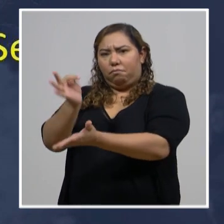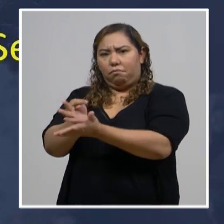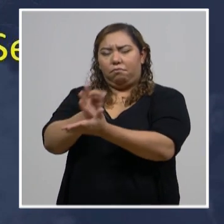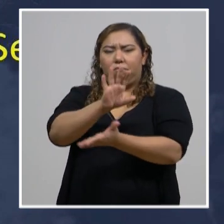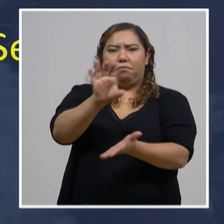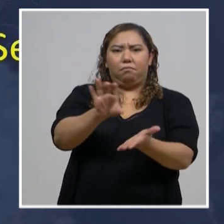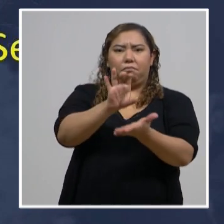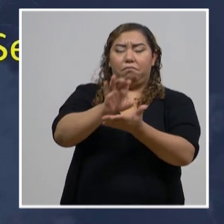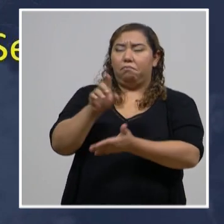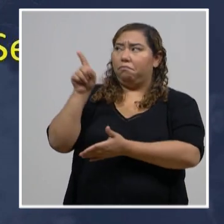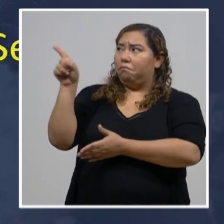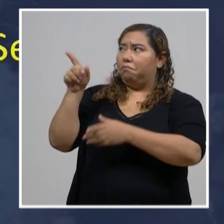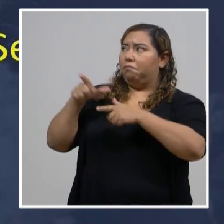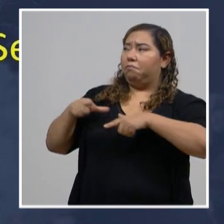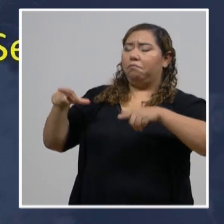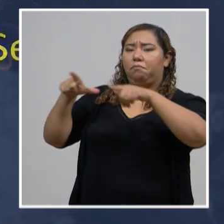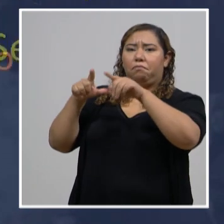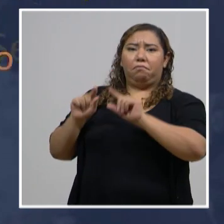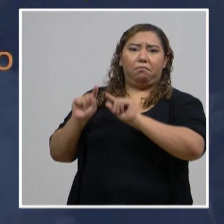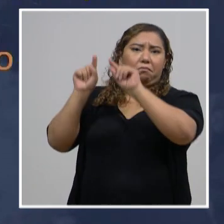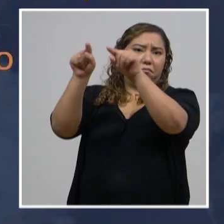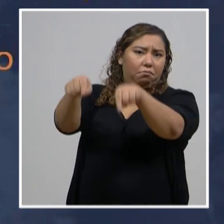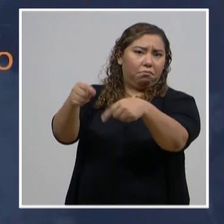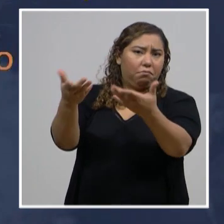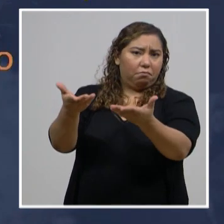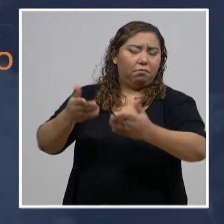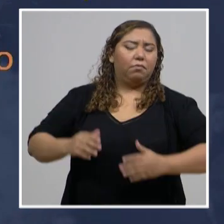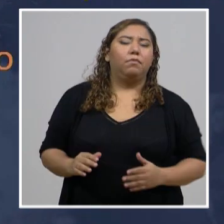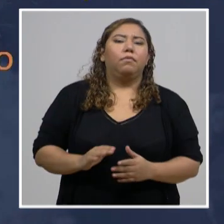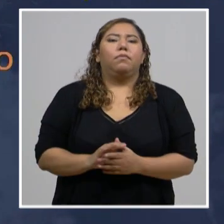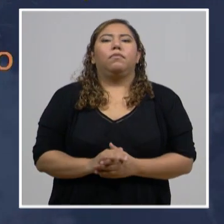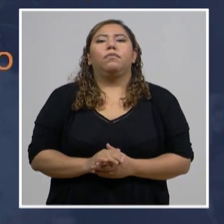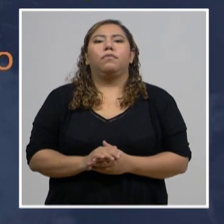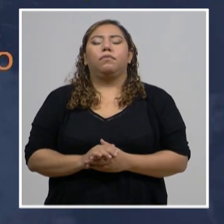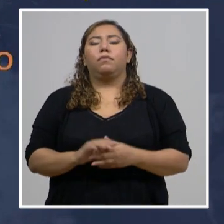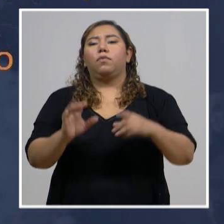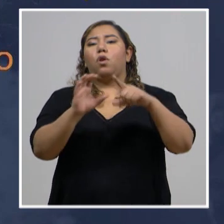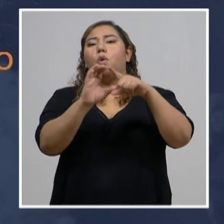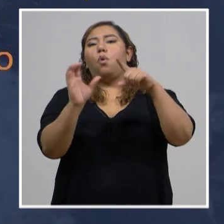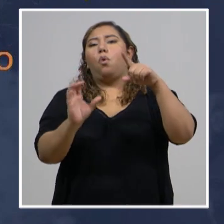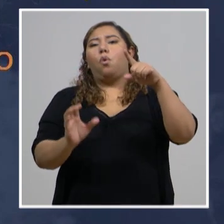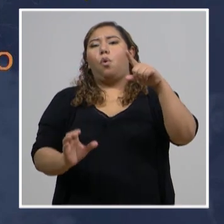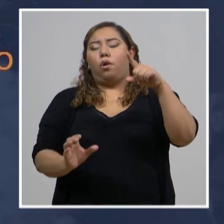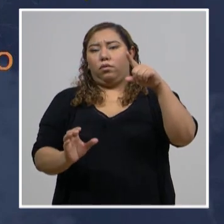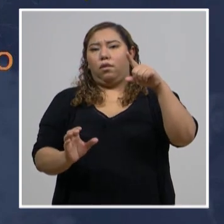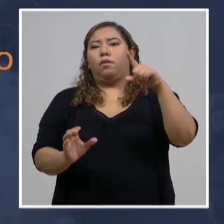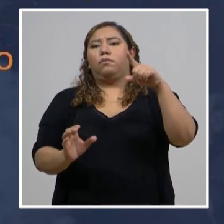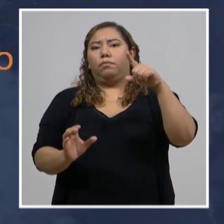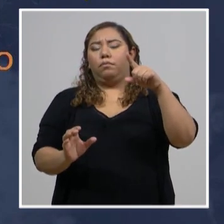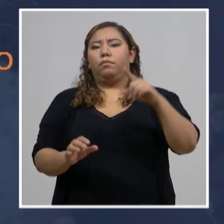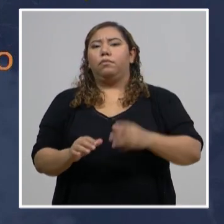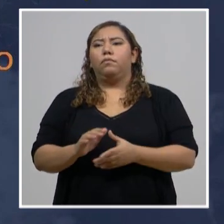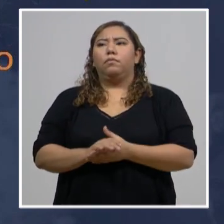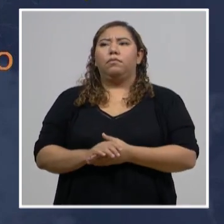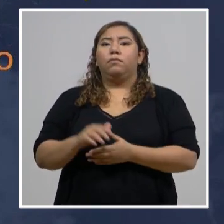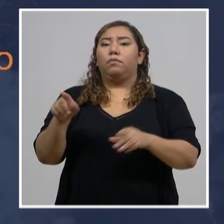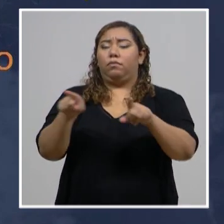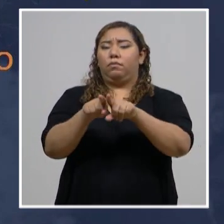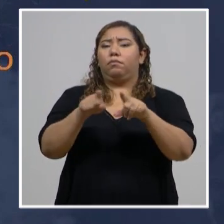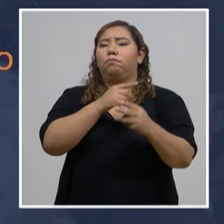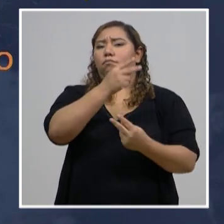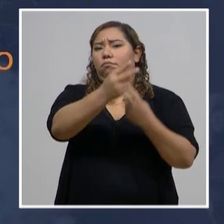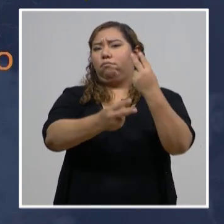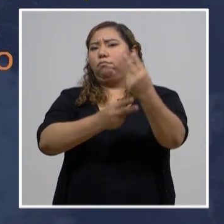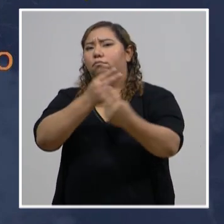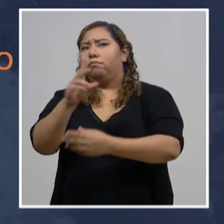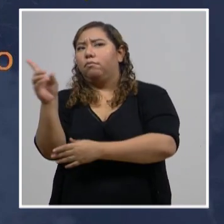23 de julio, en el Distrito Central. Y en el Departamento de Cortés, estas brigadas y triajes móviles,